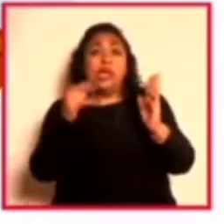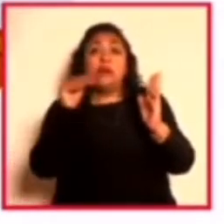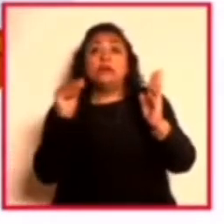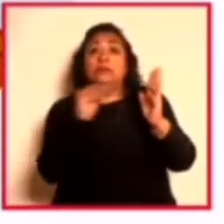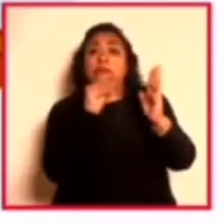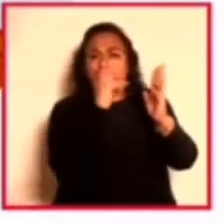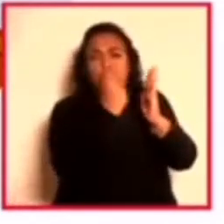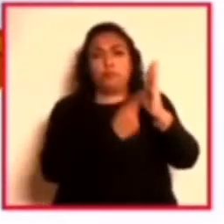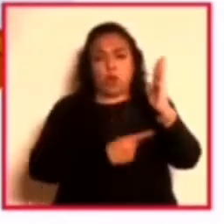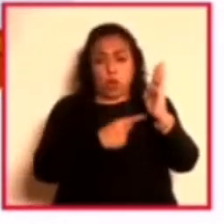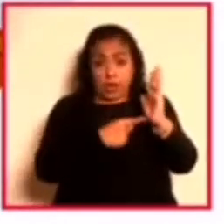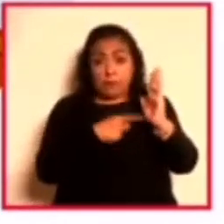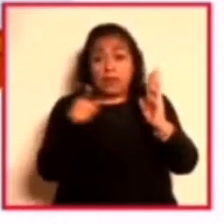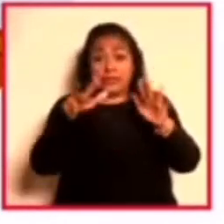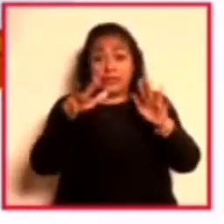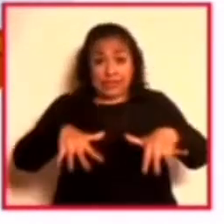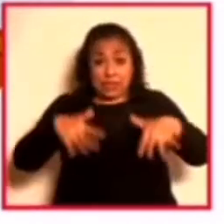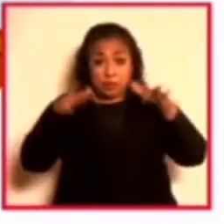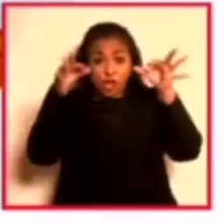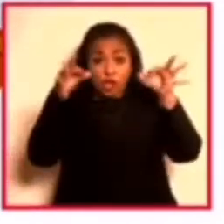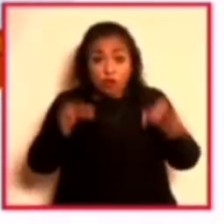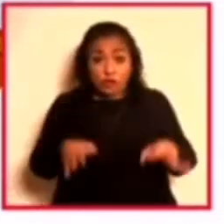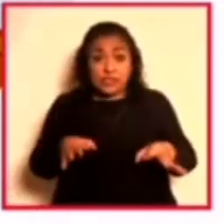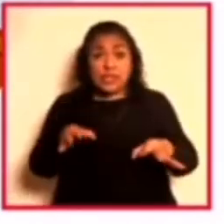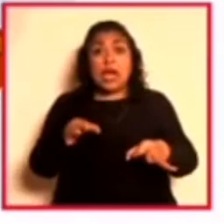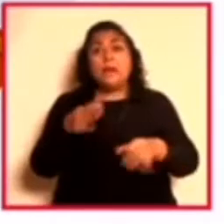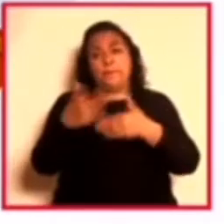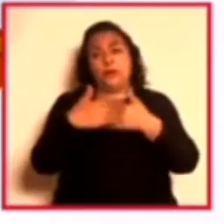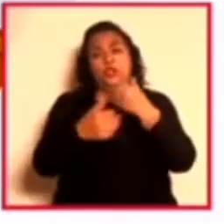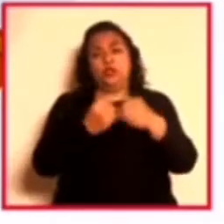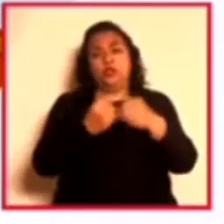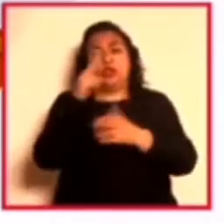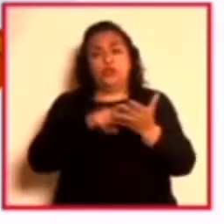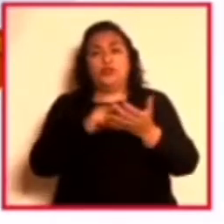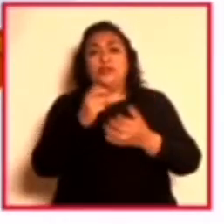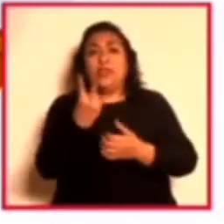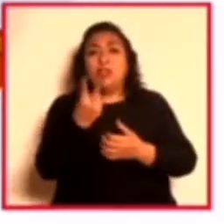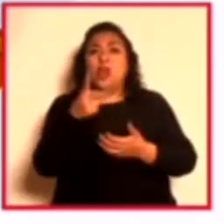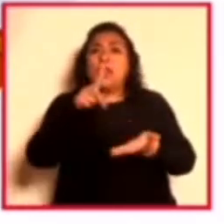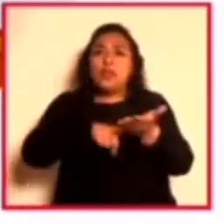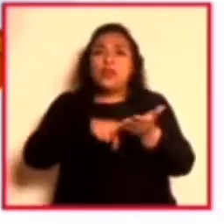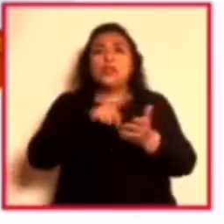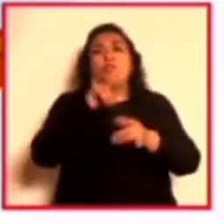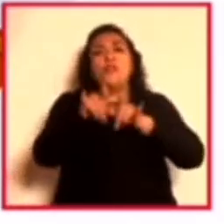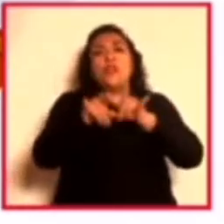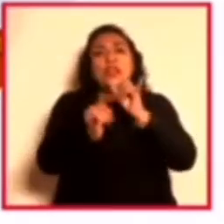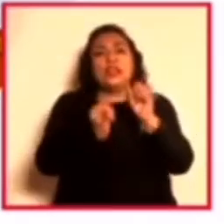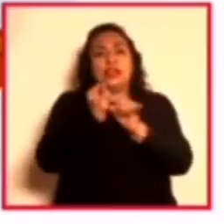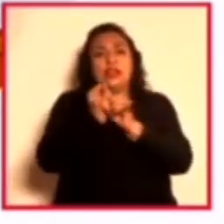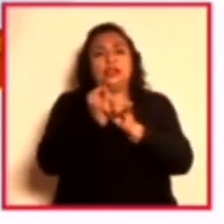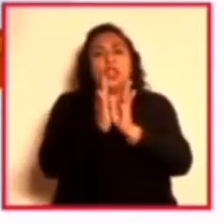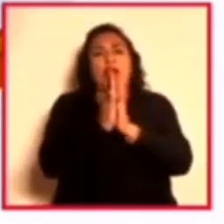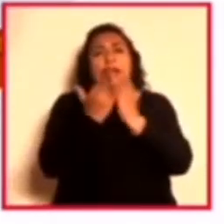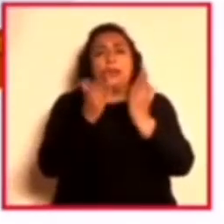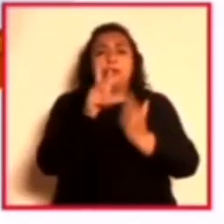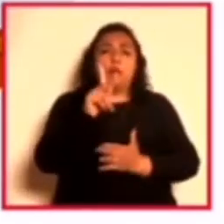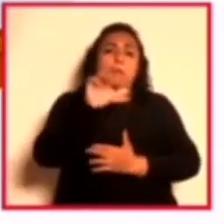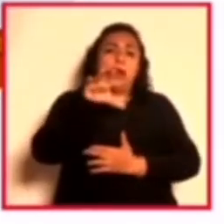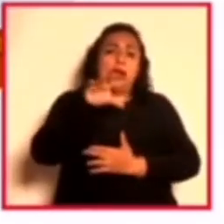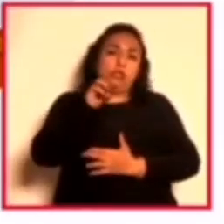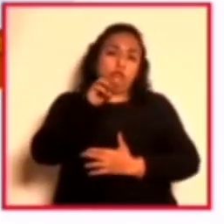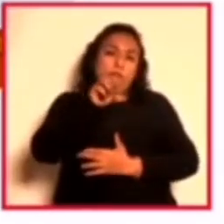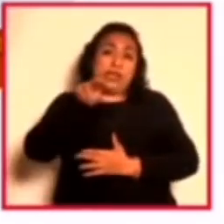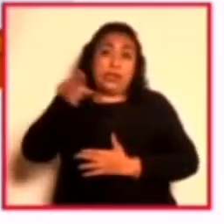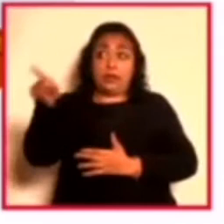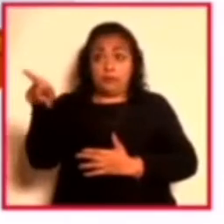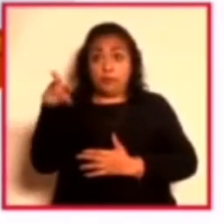programa. La ceremonia oficial será en el 2022 durante la Feria Internacional del Libro del Palacio de Minería. La obra de Mariana